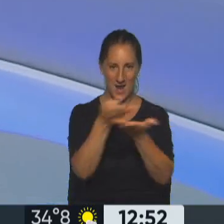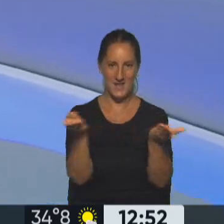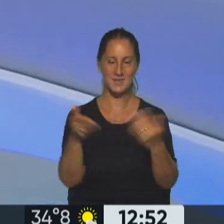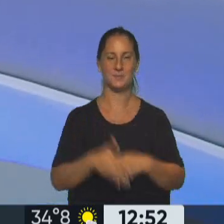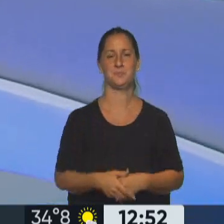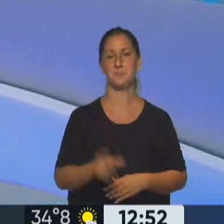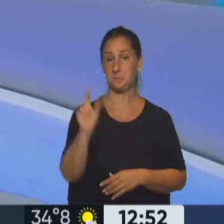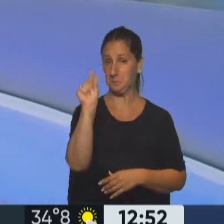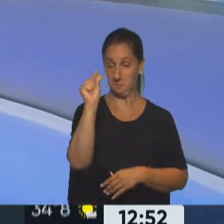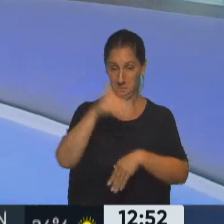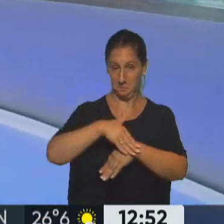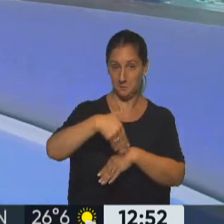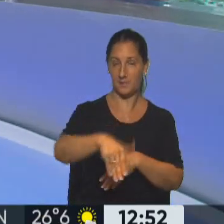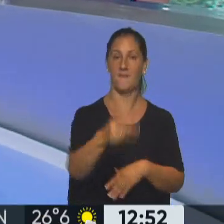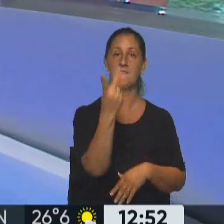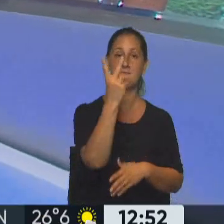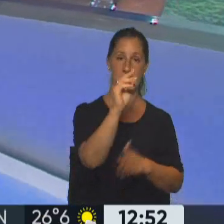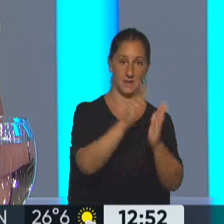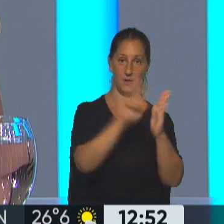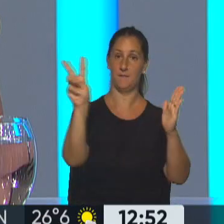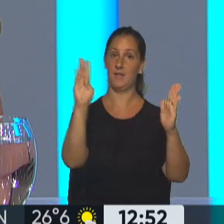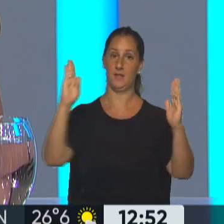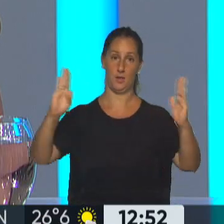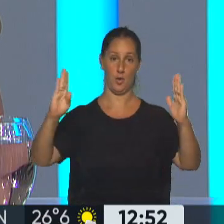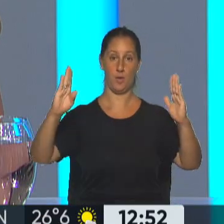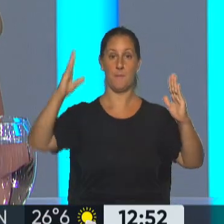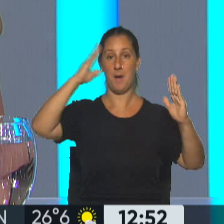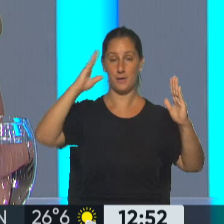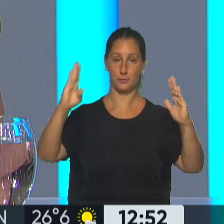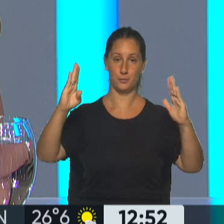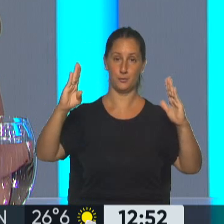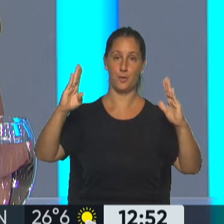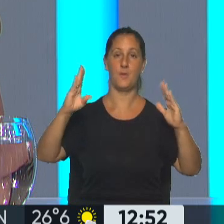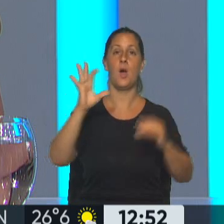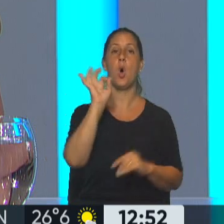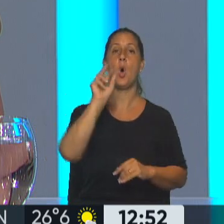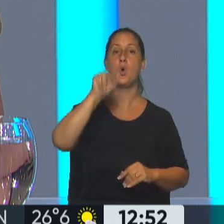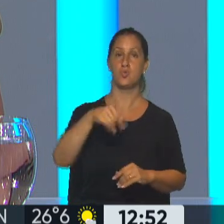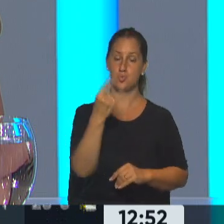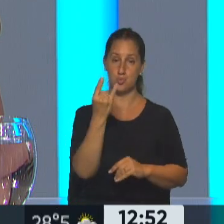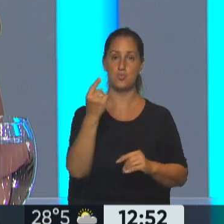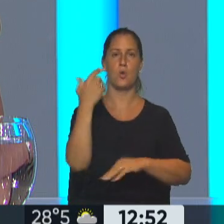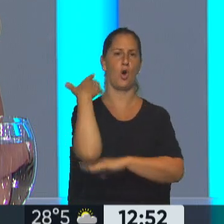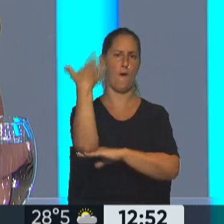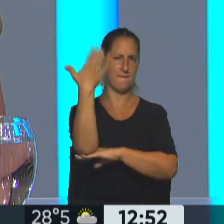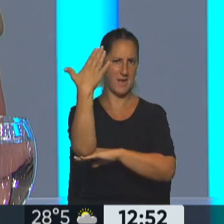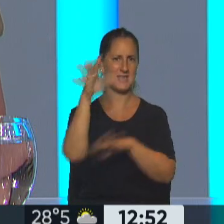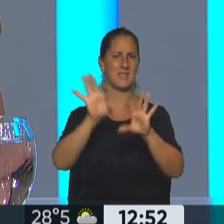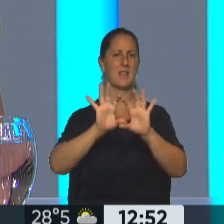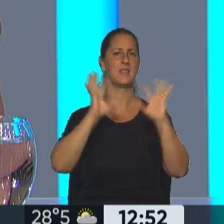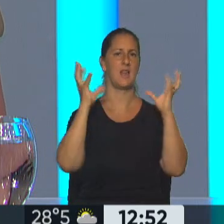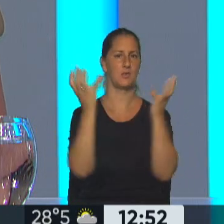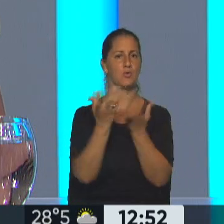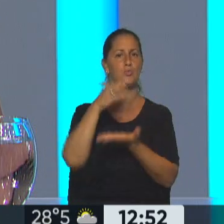de pocos días, del 20 al 22 del mes de marzo, en Naciones Unidas tendrá lugar esta conferencia internacional